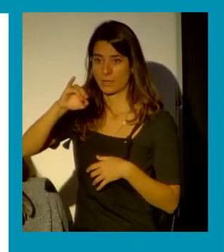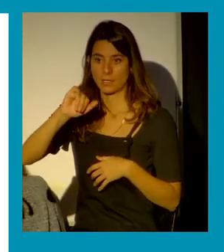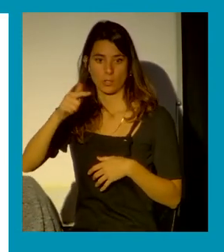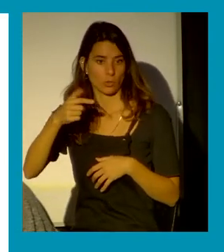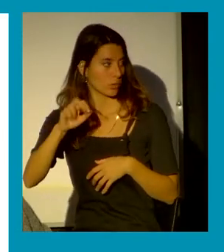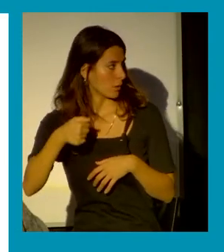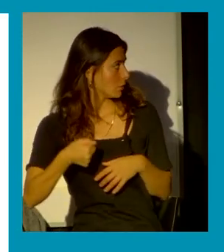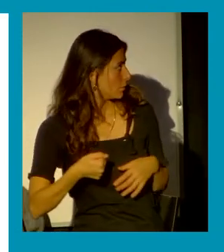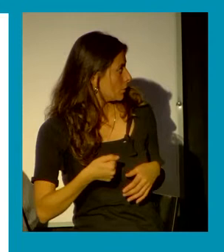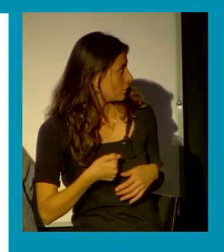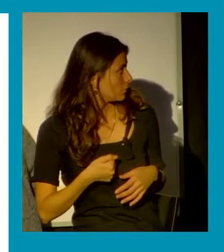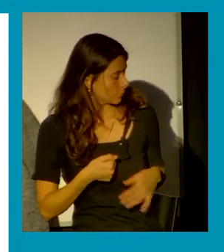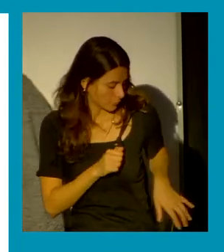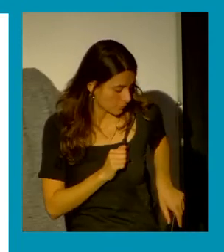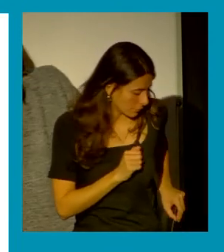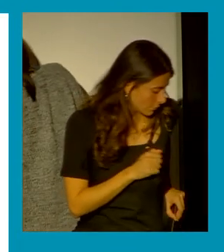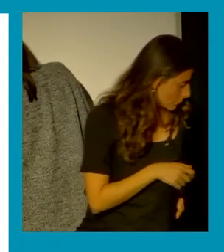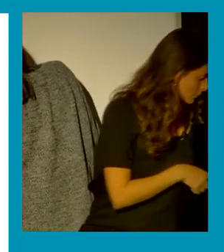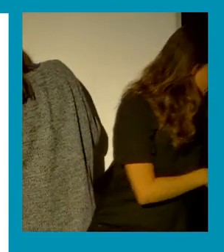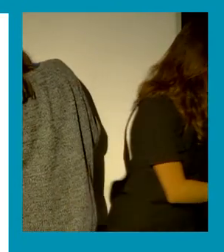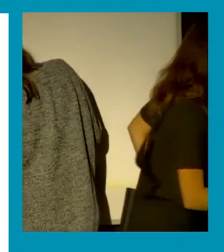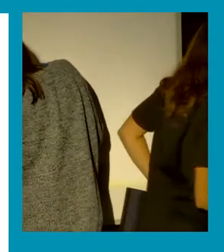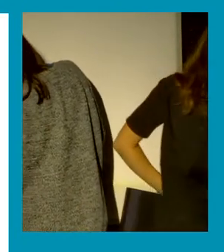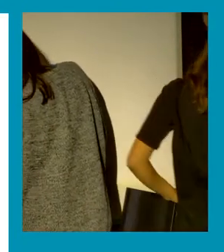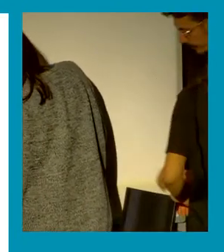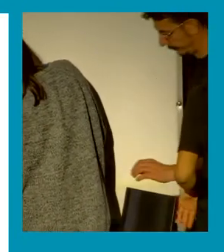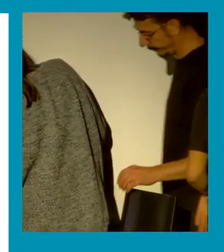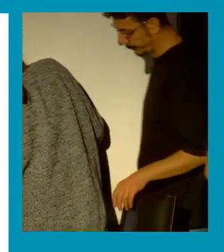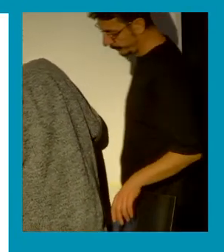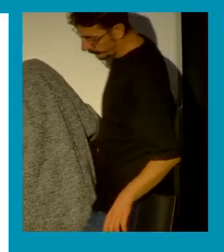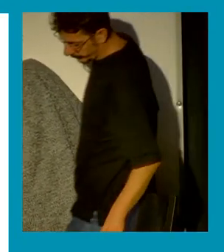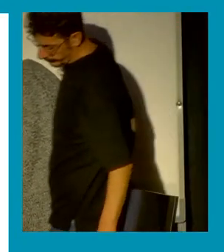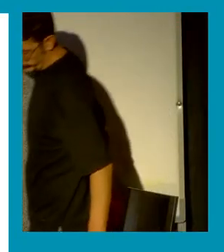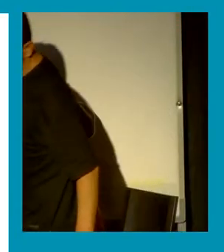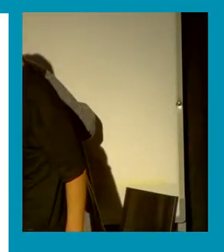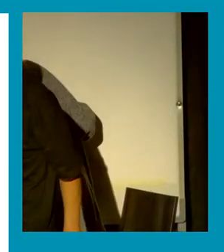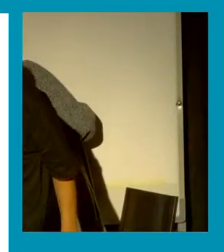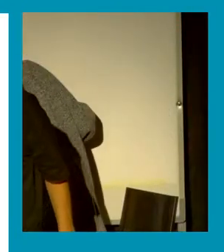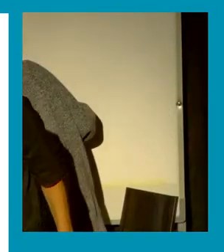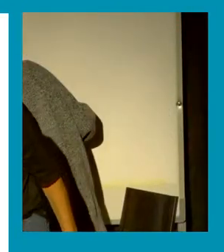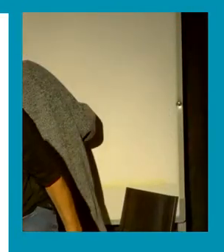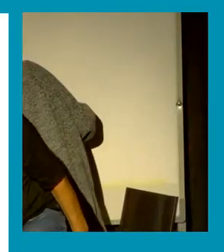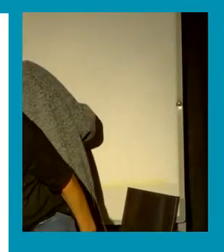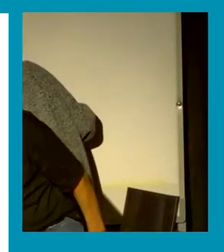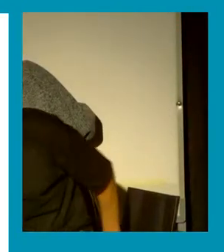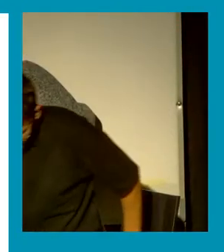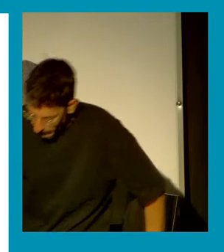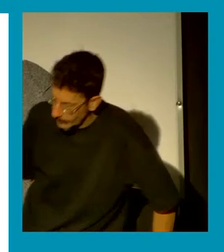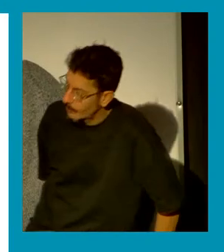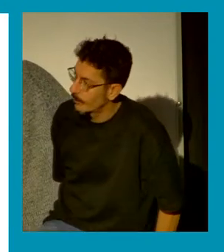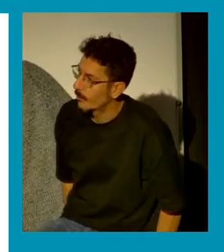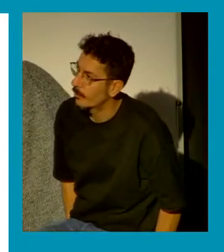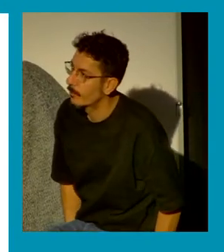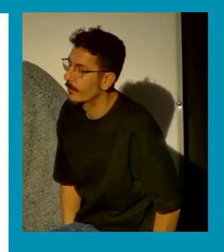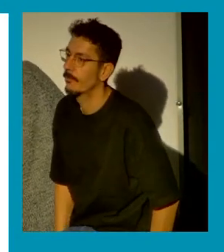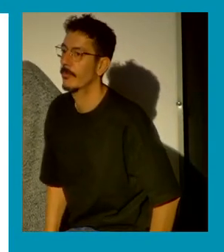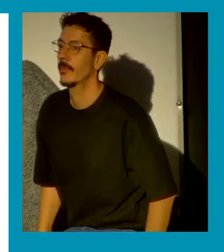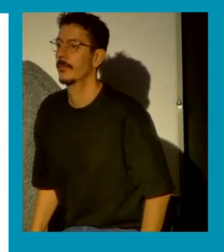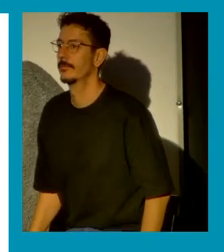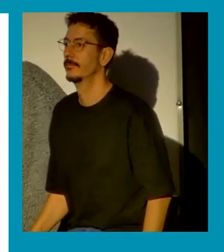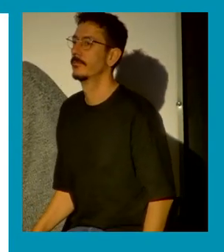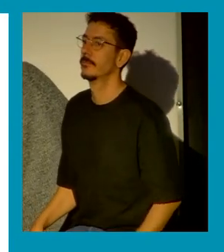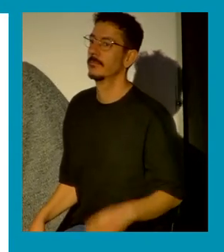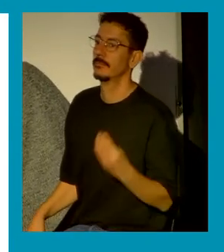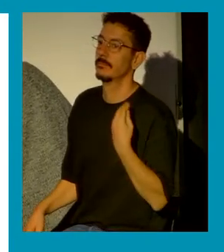los niños niñas y adolescentes y las agresiones sexuales en la infancia antes llamada abuso sexual infantil porque en esta investigación dirigida